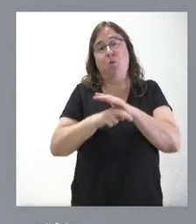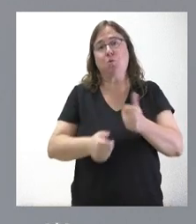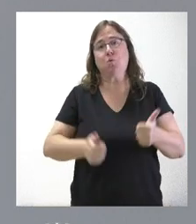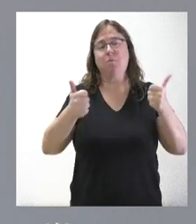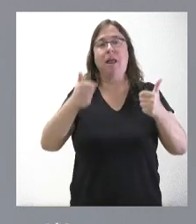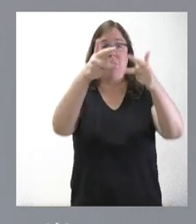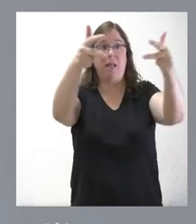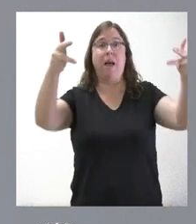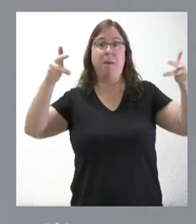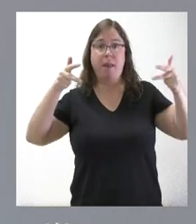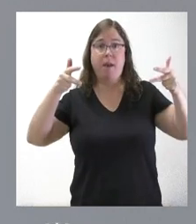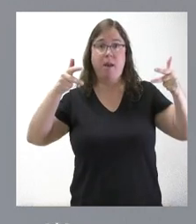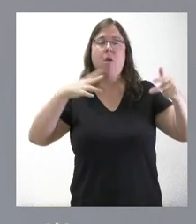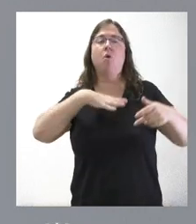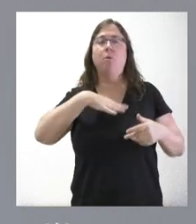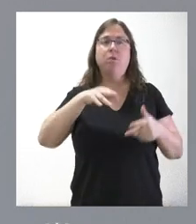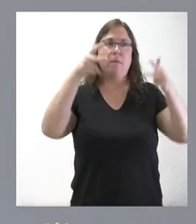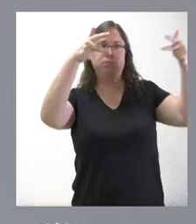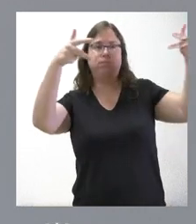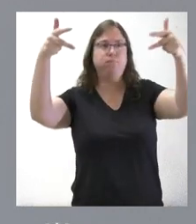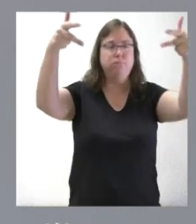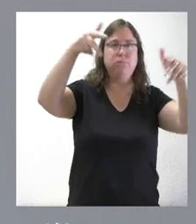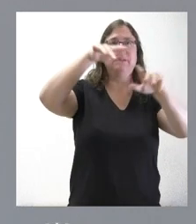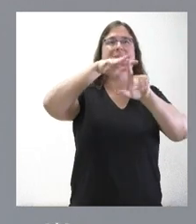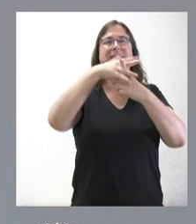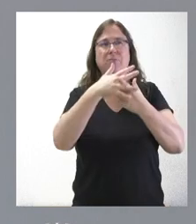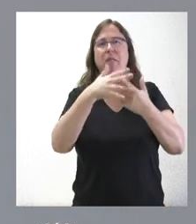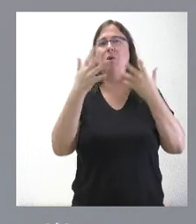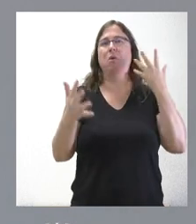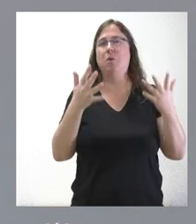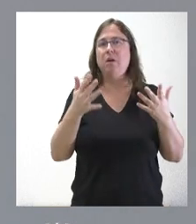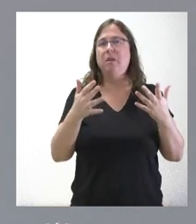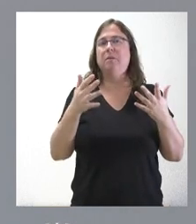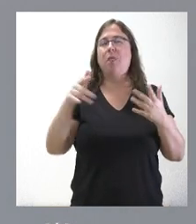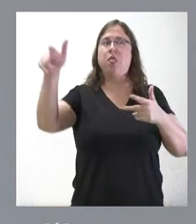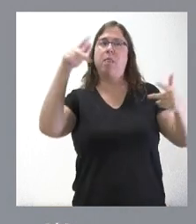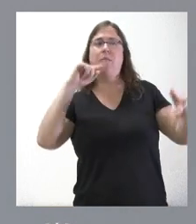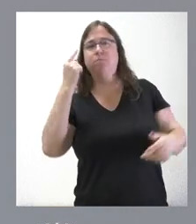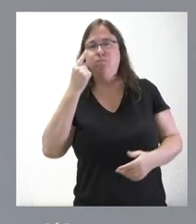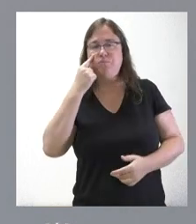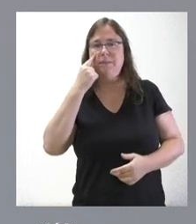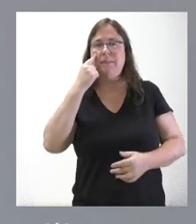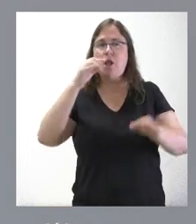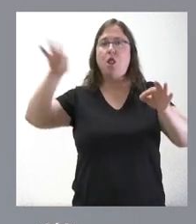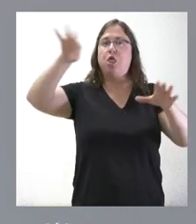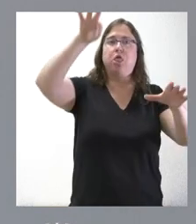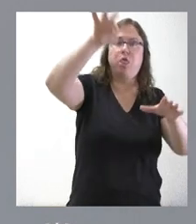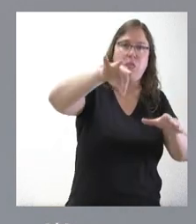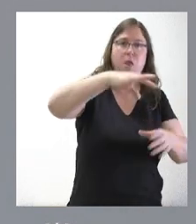medios. Son cámaras que pueden actuar en algunas condiciones, en algunas circunstancias, en algunas identificaciones de geolocalización